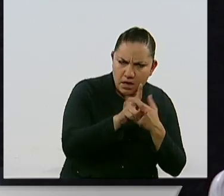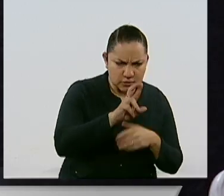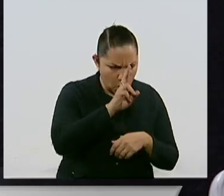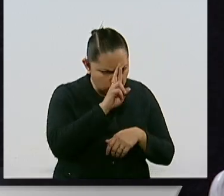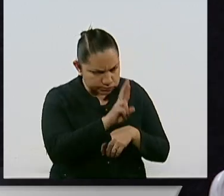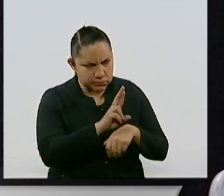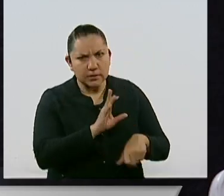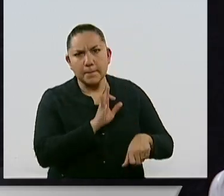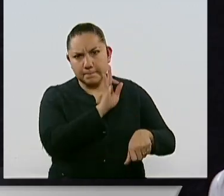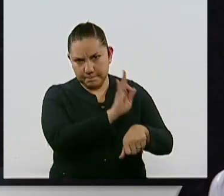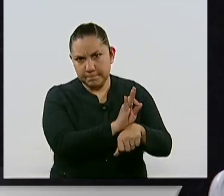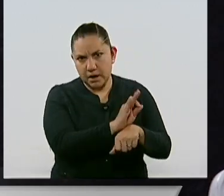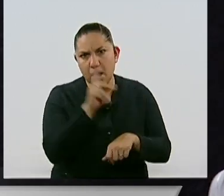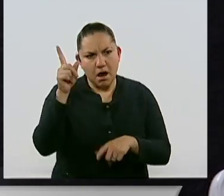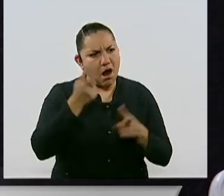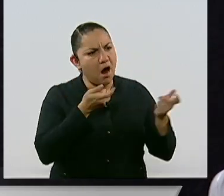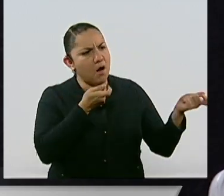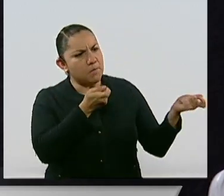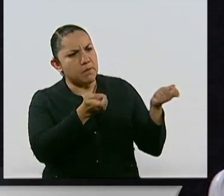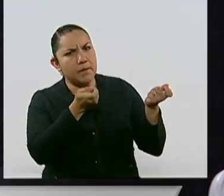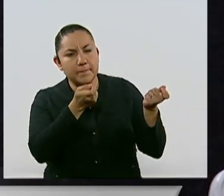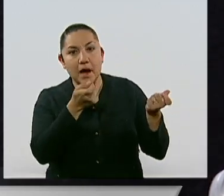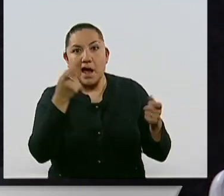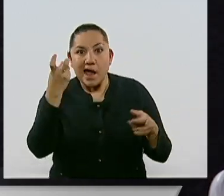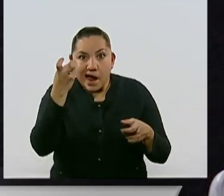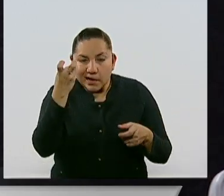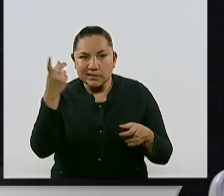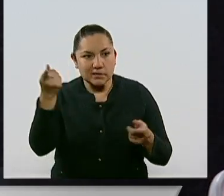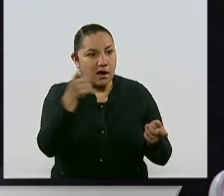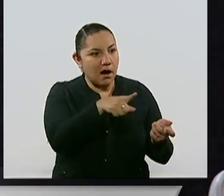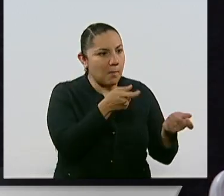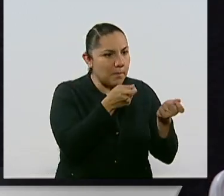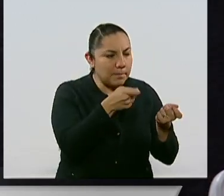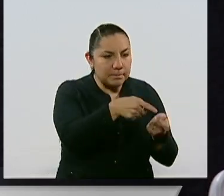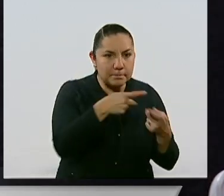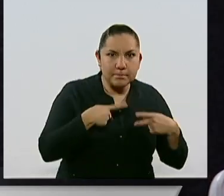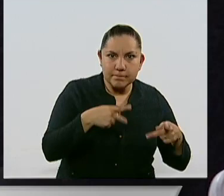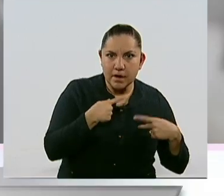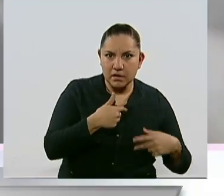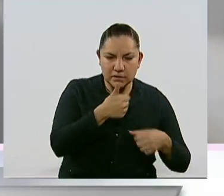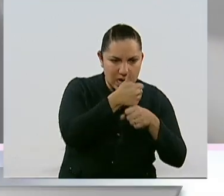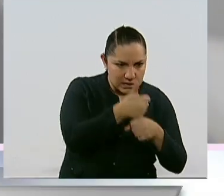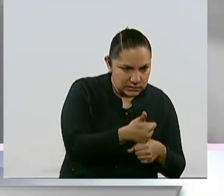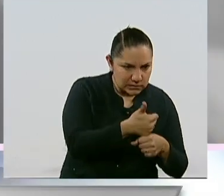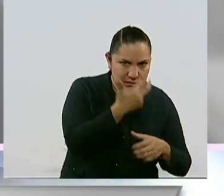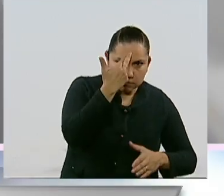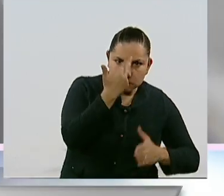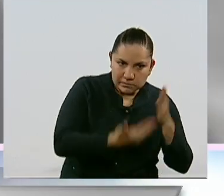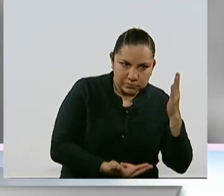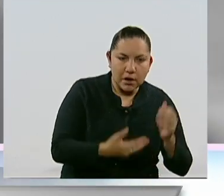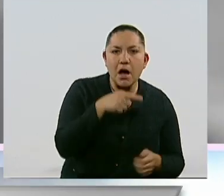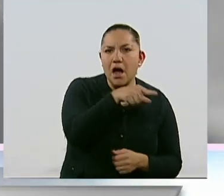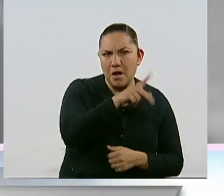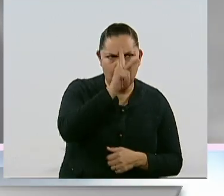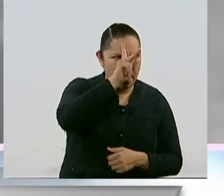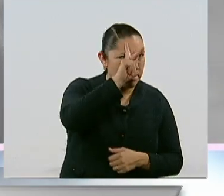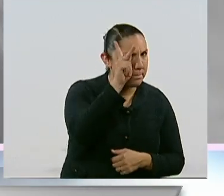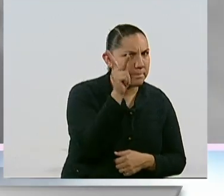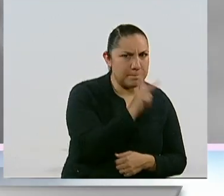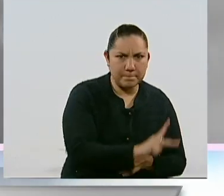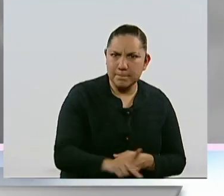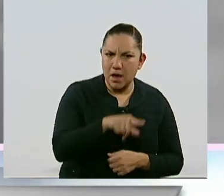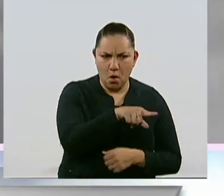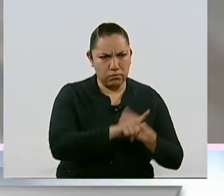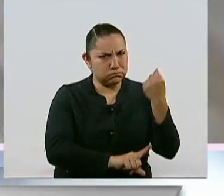es el eslabón más olvidado en este problema de trata. Darles a las